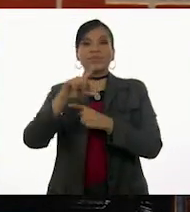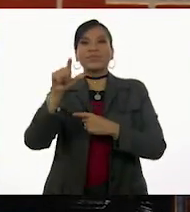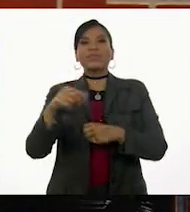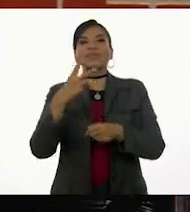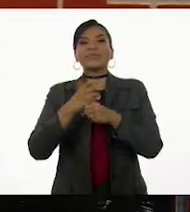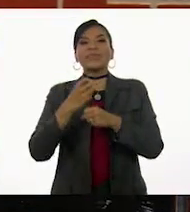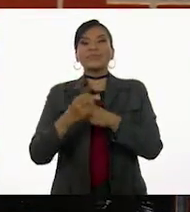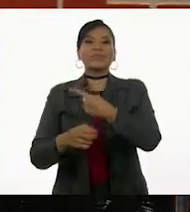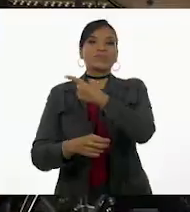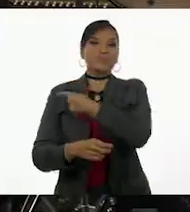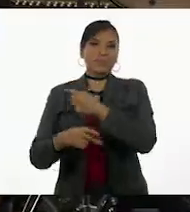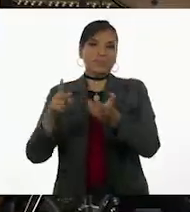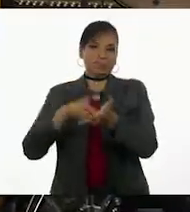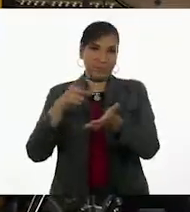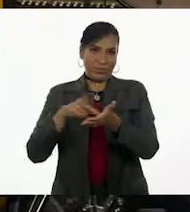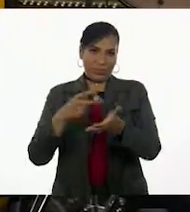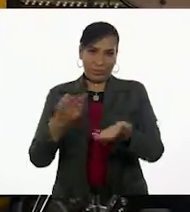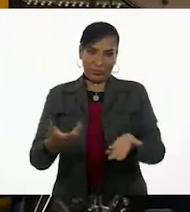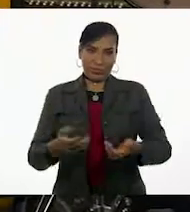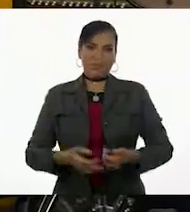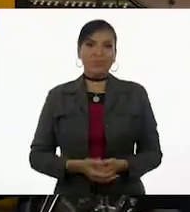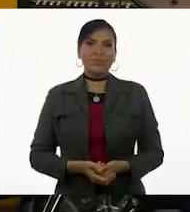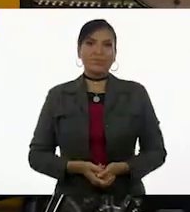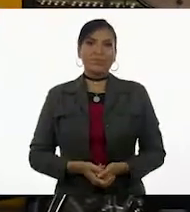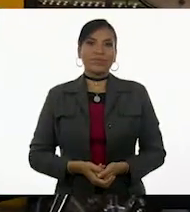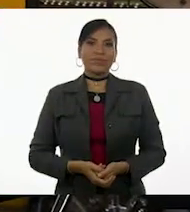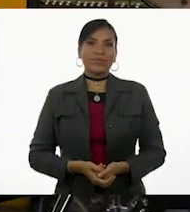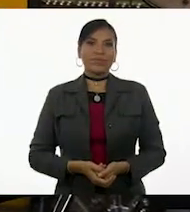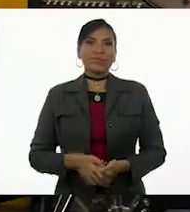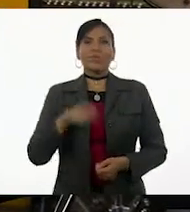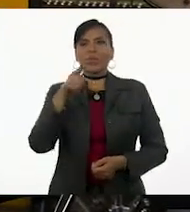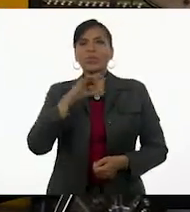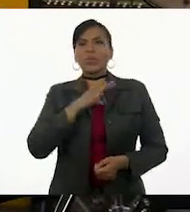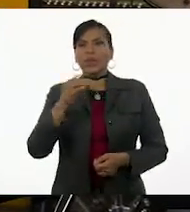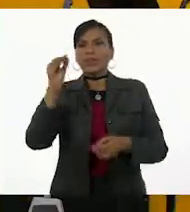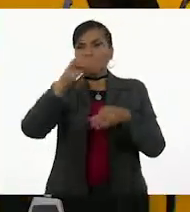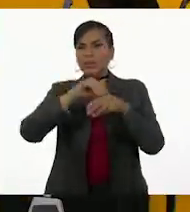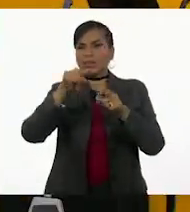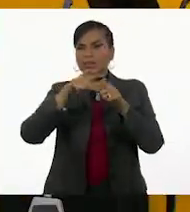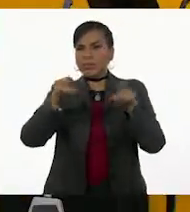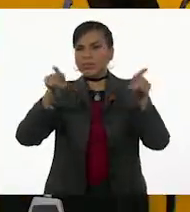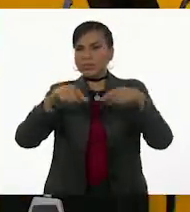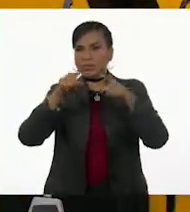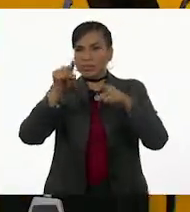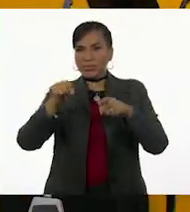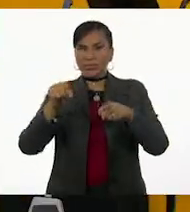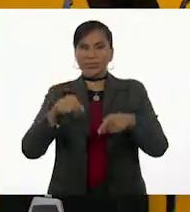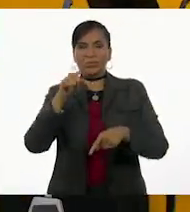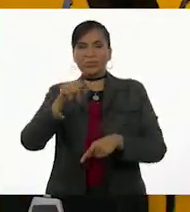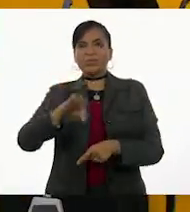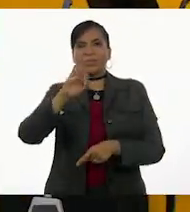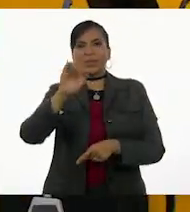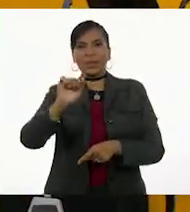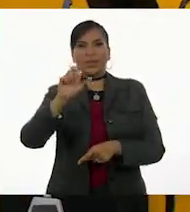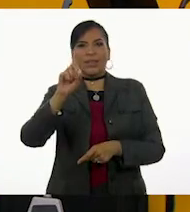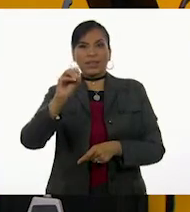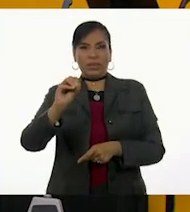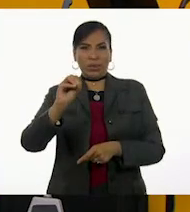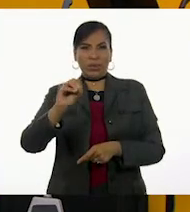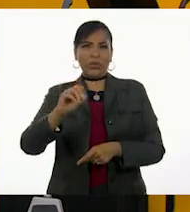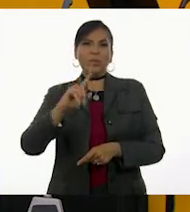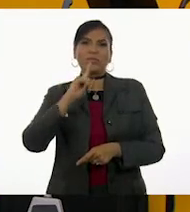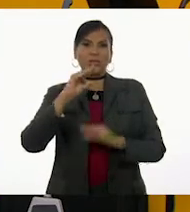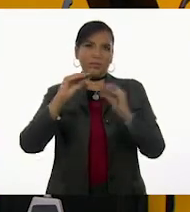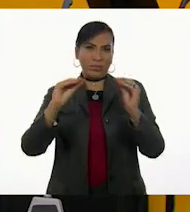segundo compás se repita. ¡Perfecto! A ver, Osvaldo, tú ponle las notas. Las notas fa, do, luego es el